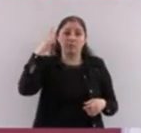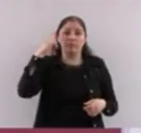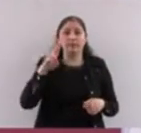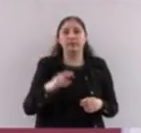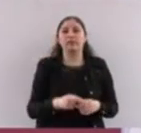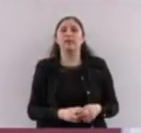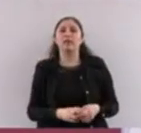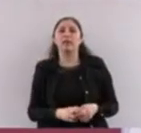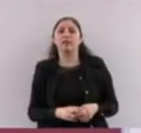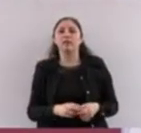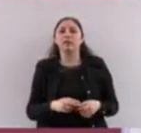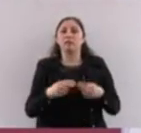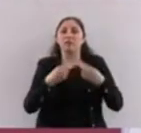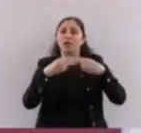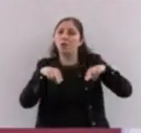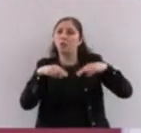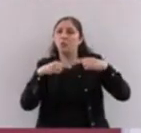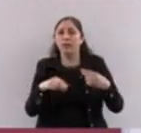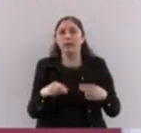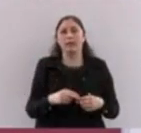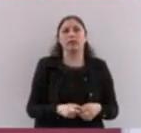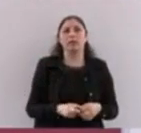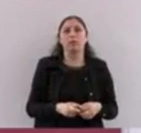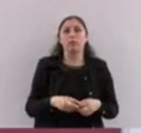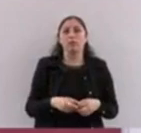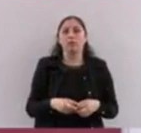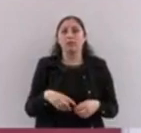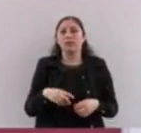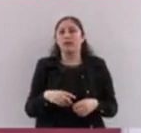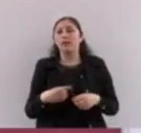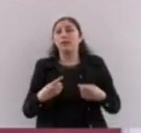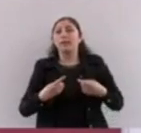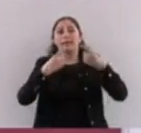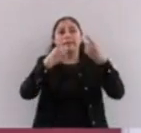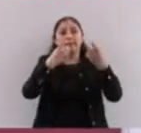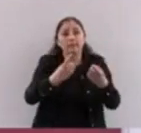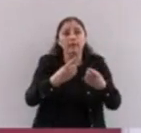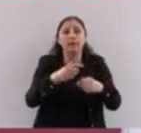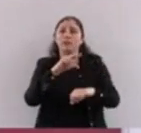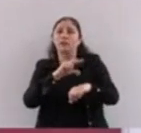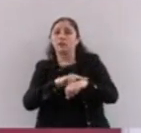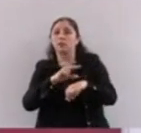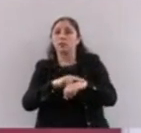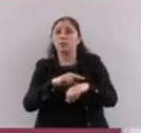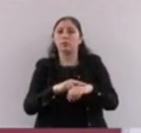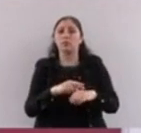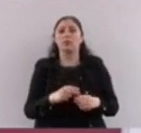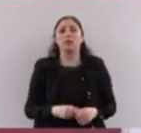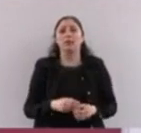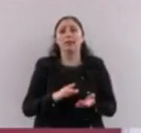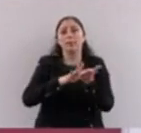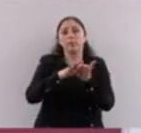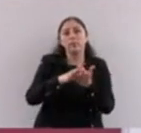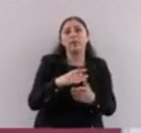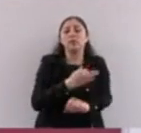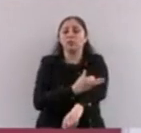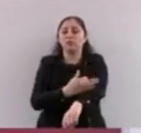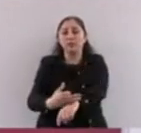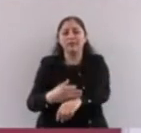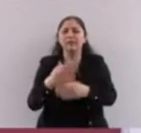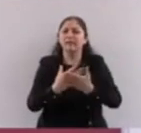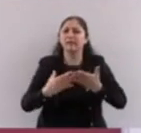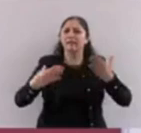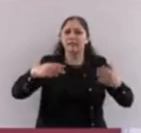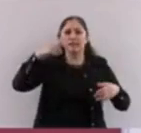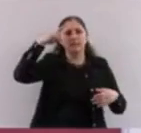que con eso atienden a un familiar. Y yo digo, pues son un ejemplo, son la grandeza de México, porque